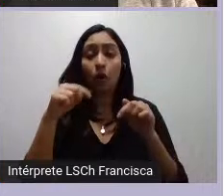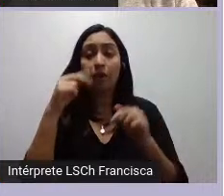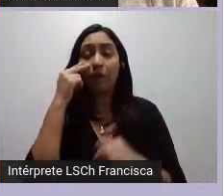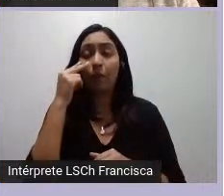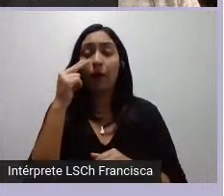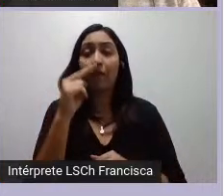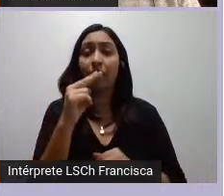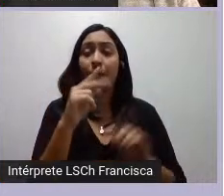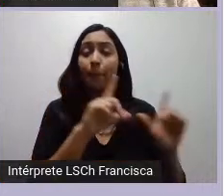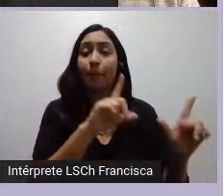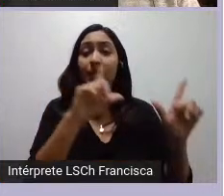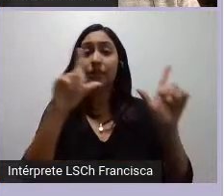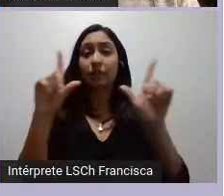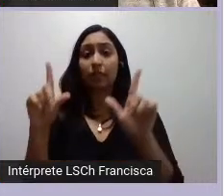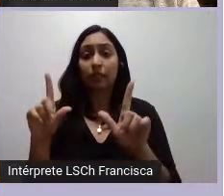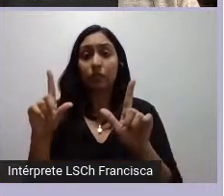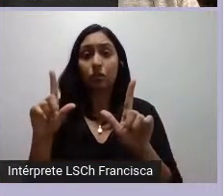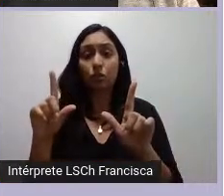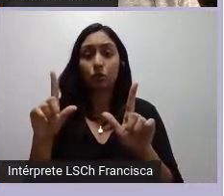en la imagen.